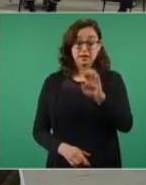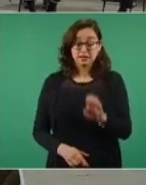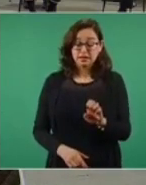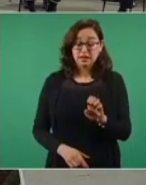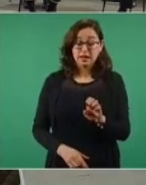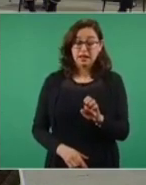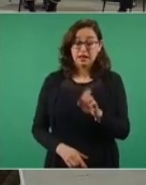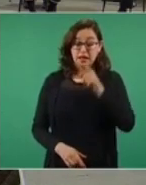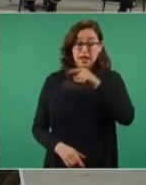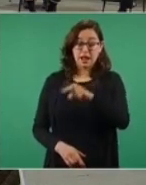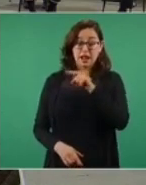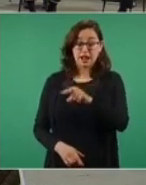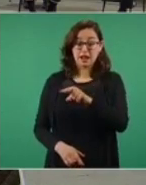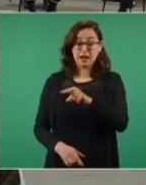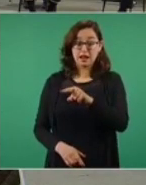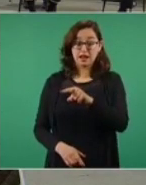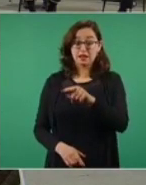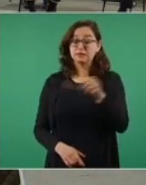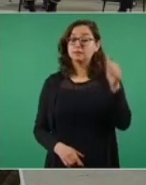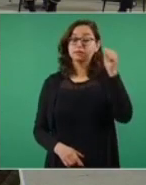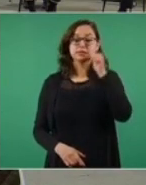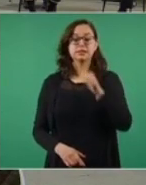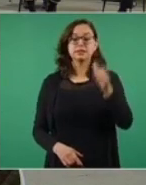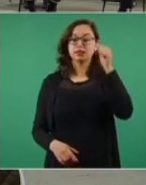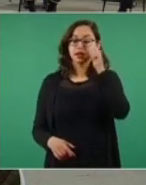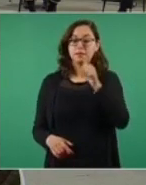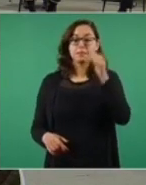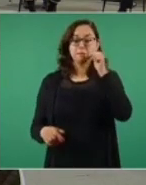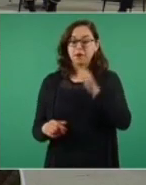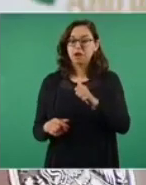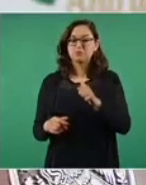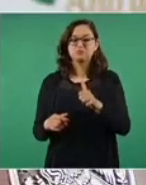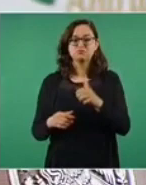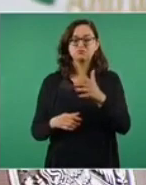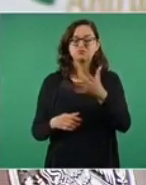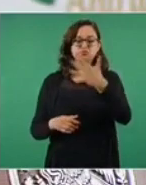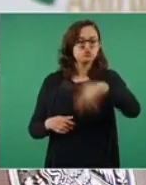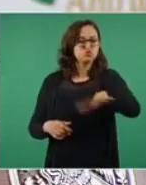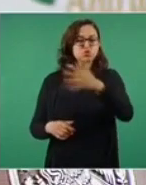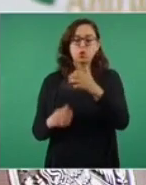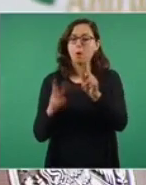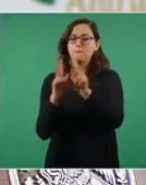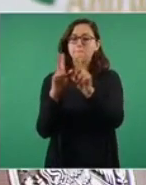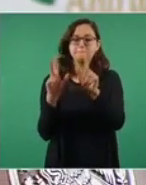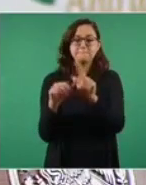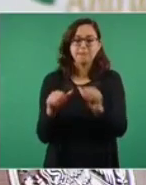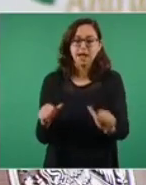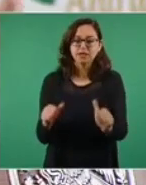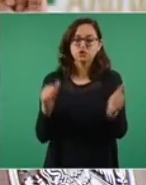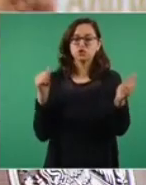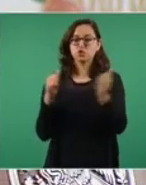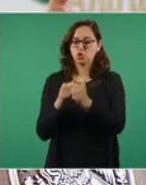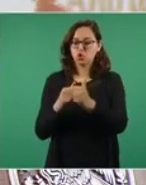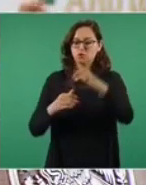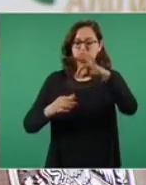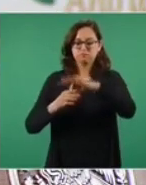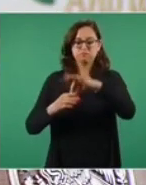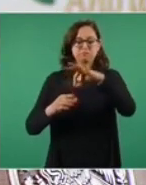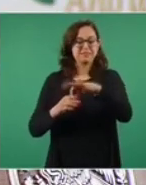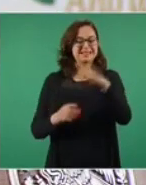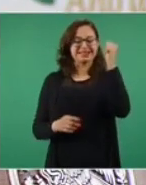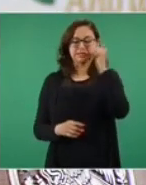de izquierda a quienes planteaban que era necesario tomar las armas y él